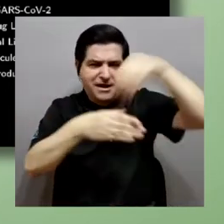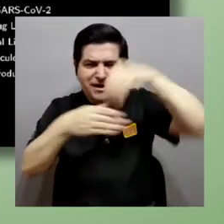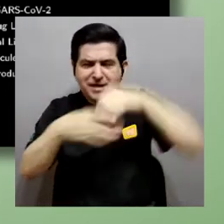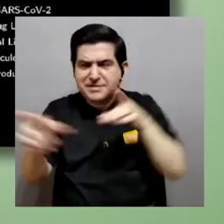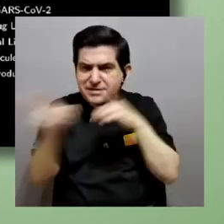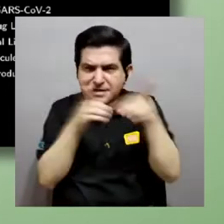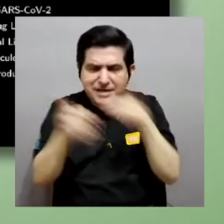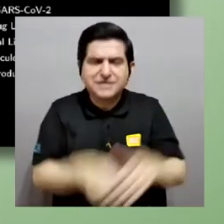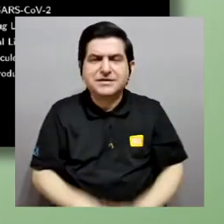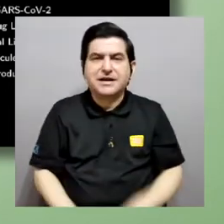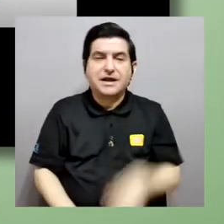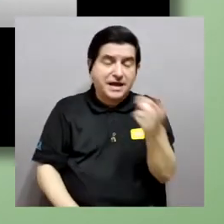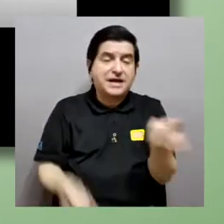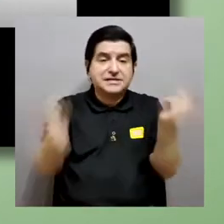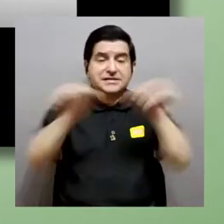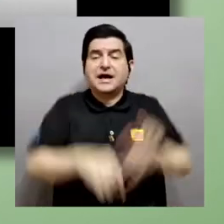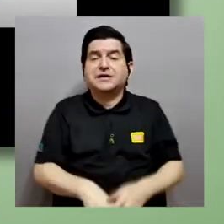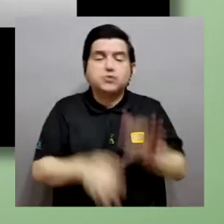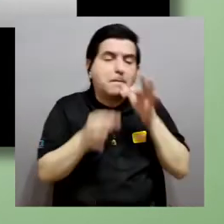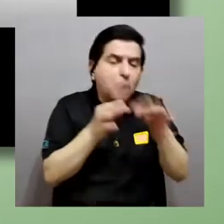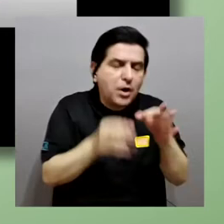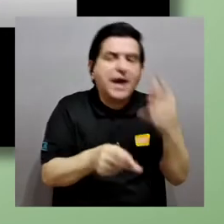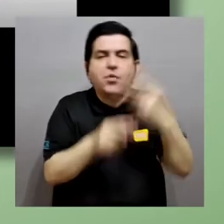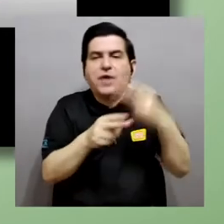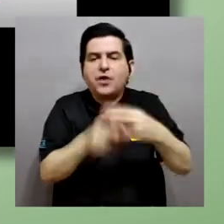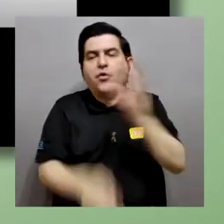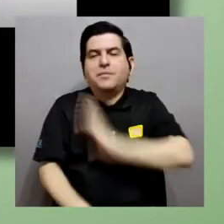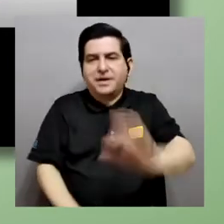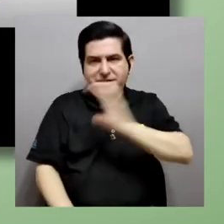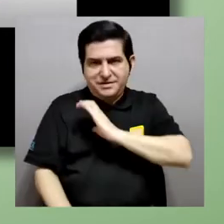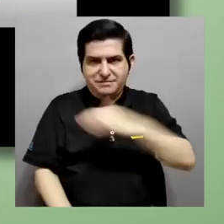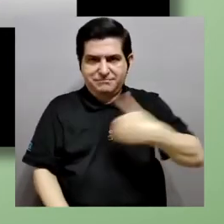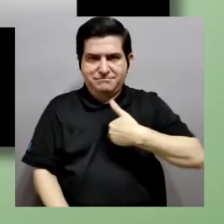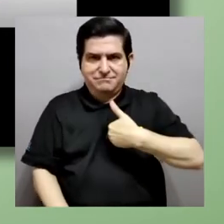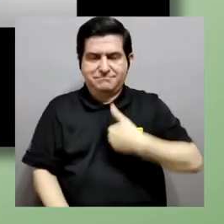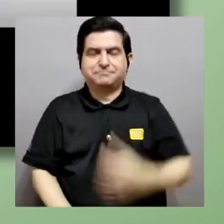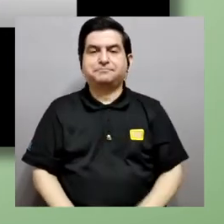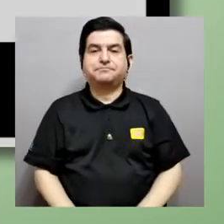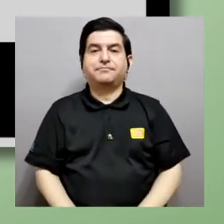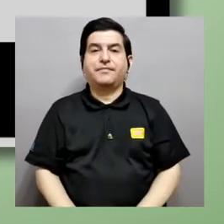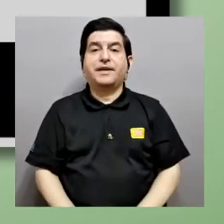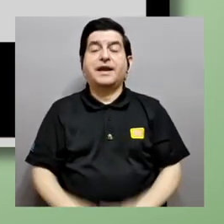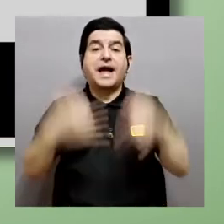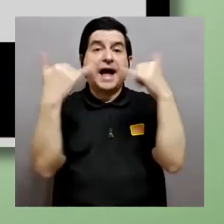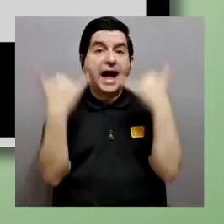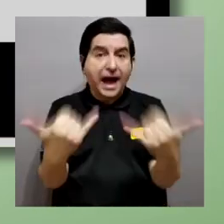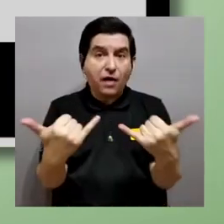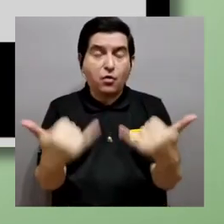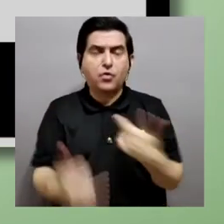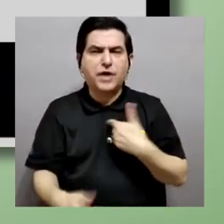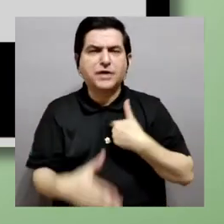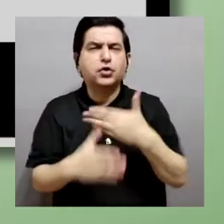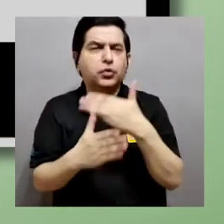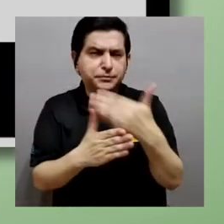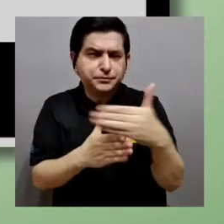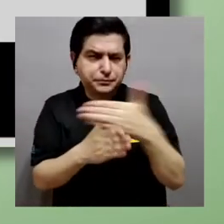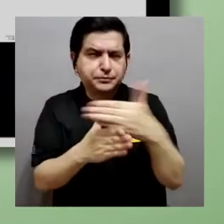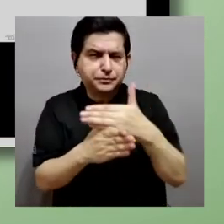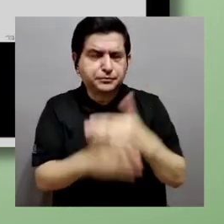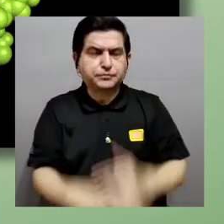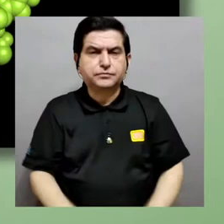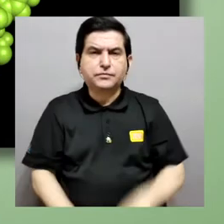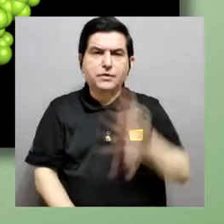el nombre y otras propiedades particulares, ¿verdad? A continuación, digamos, voy a ver si les comparto estos dos pequeños videos.